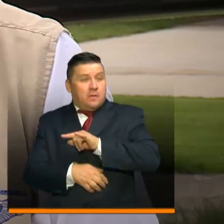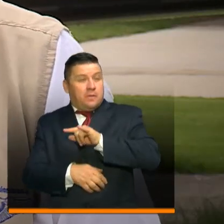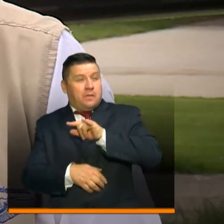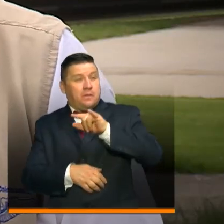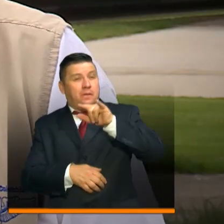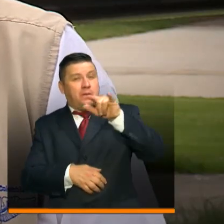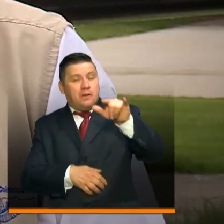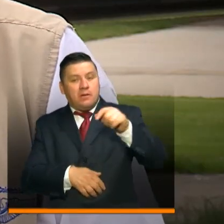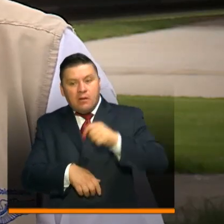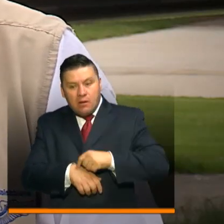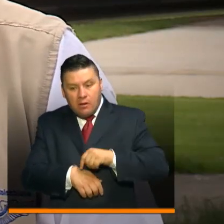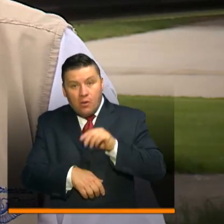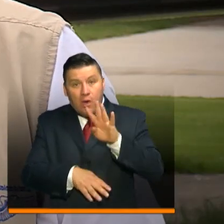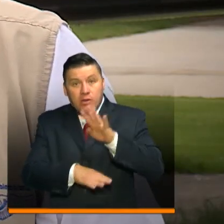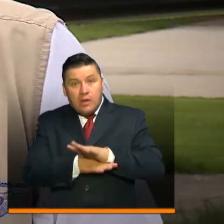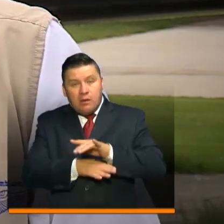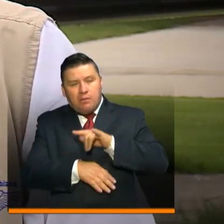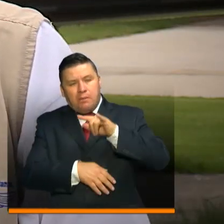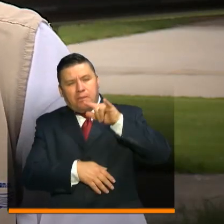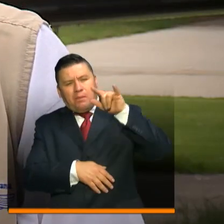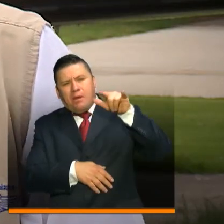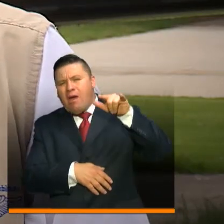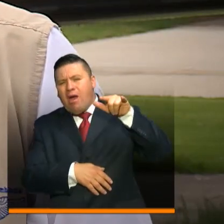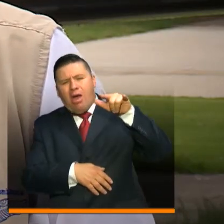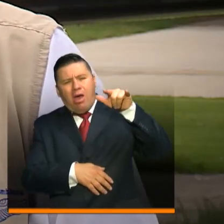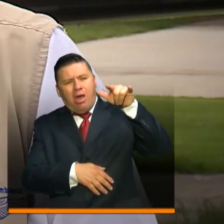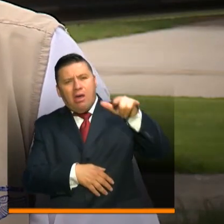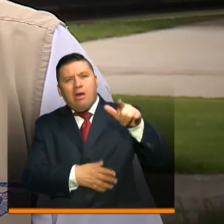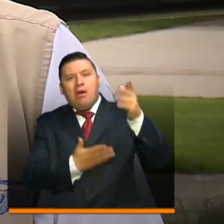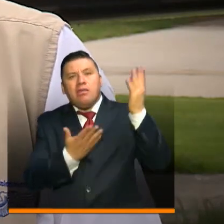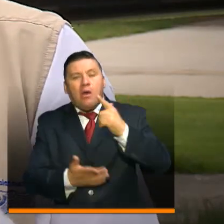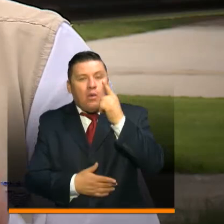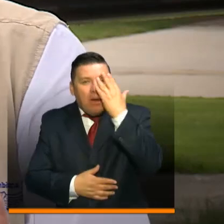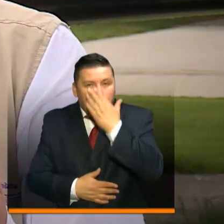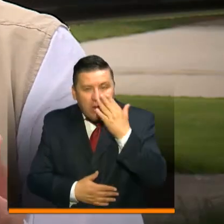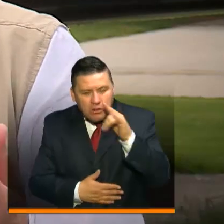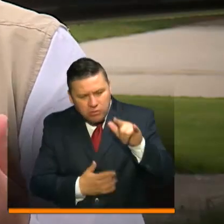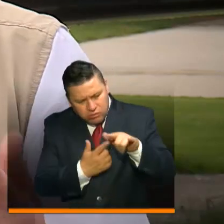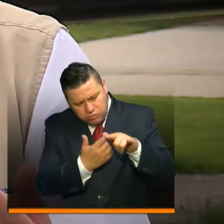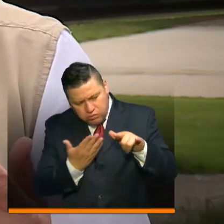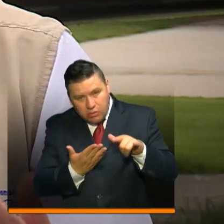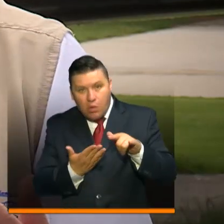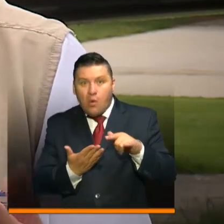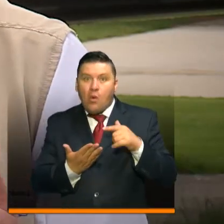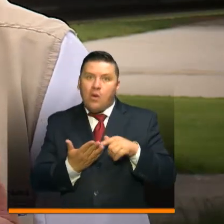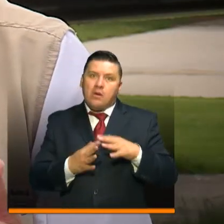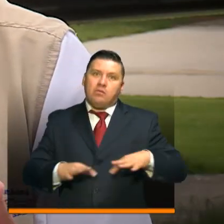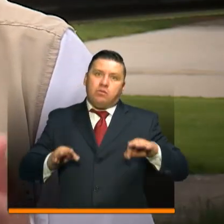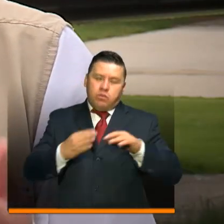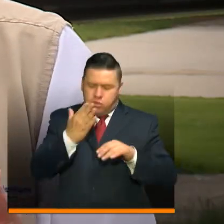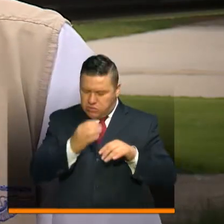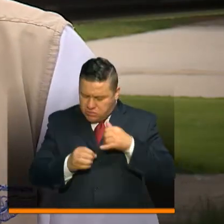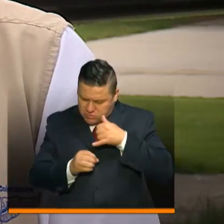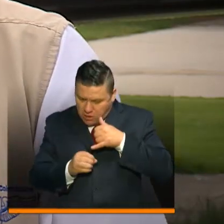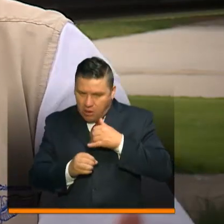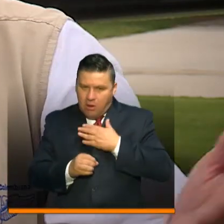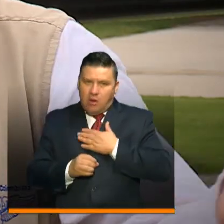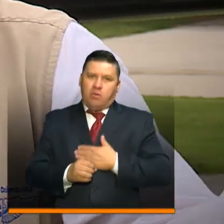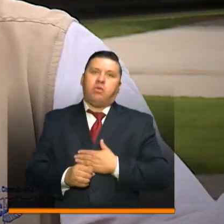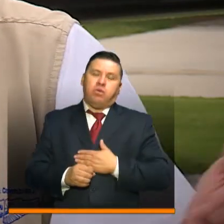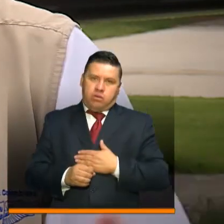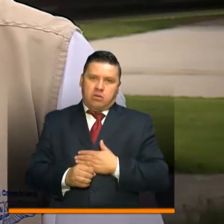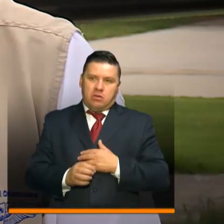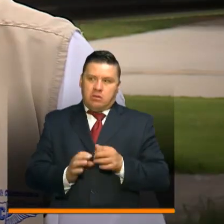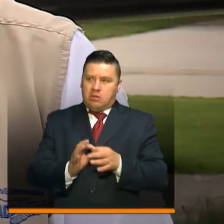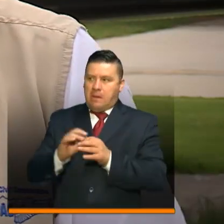las 4 de la tarde, todo el día volando para traer una muestra, una muestra es absolutamente importante, con una muestra es una cadena